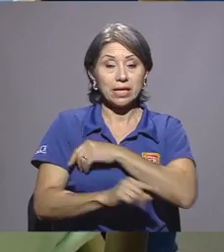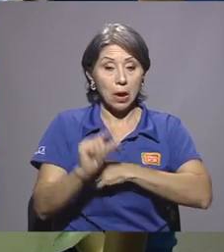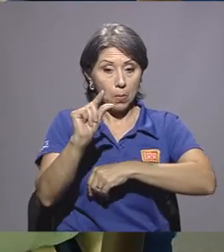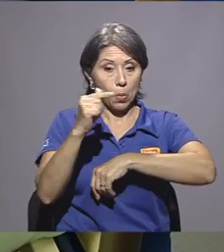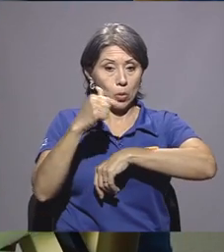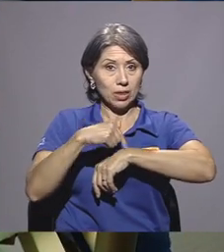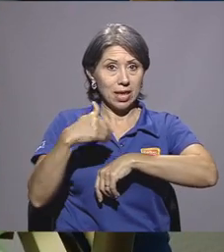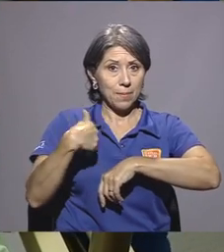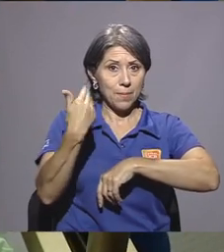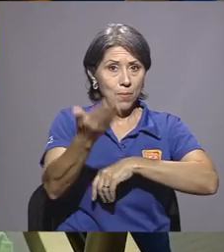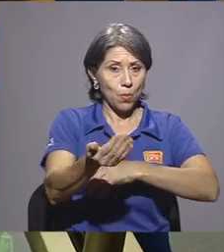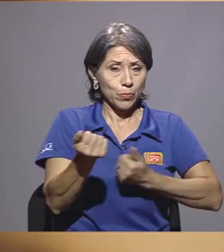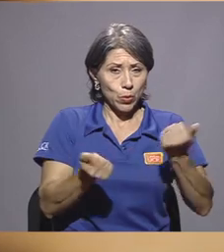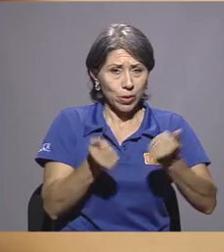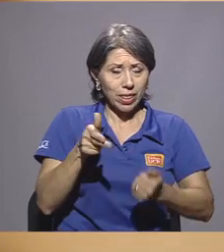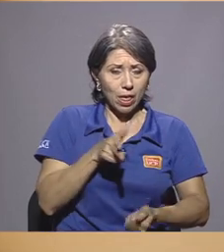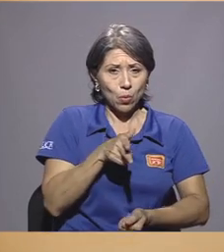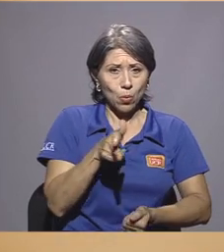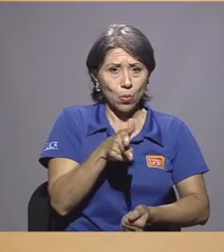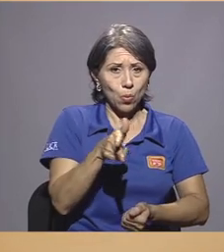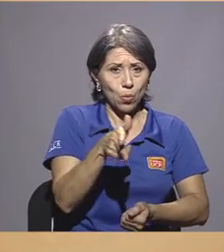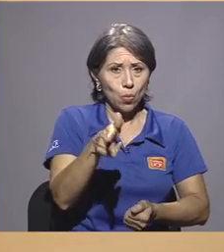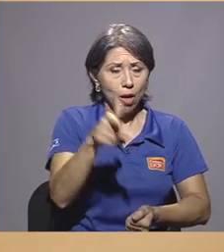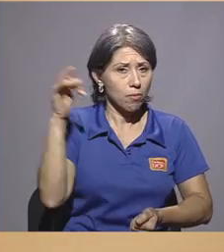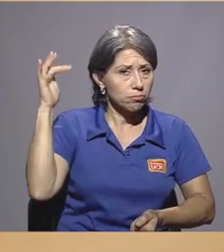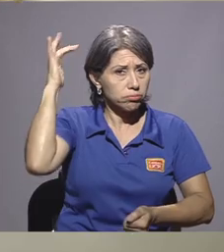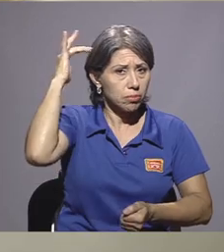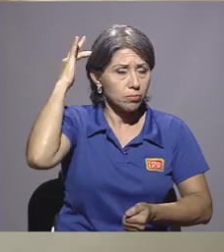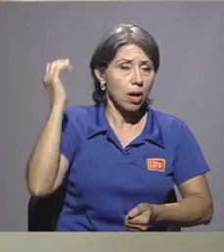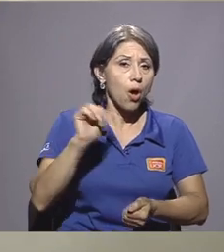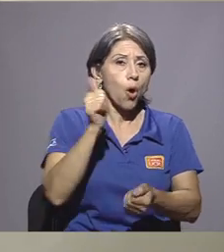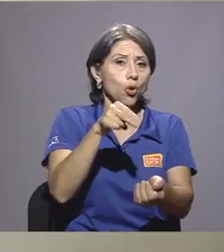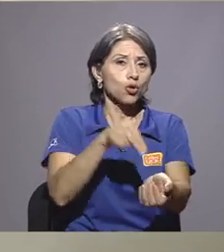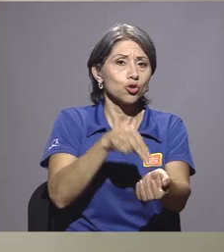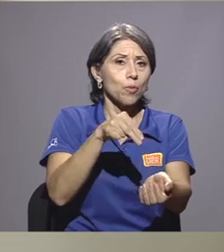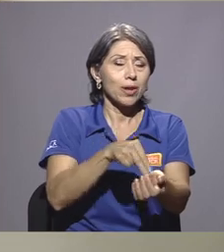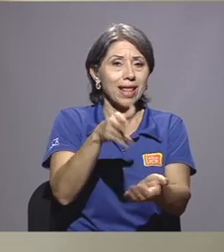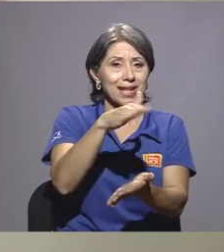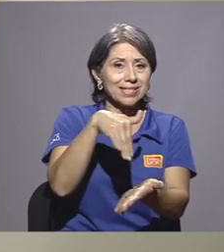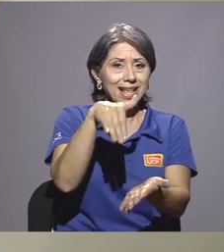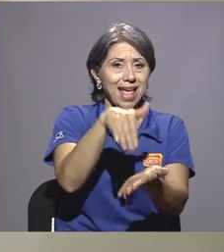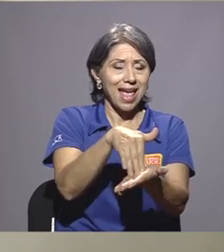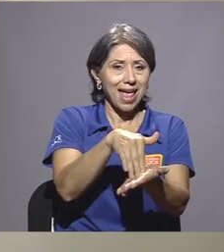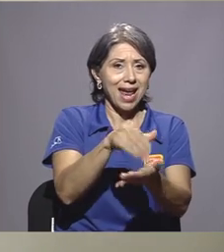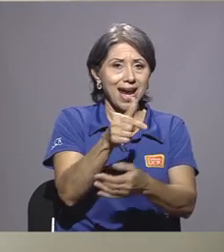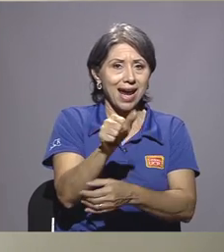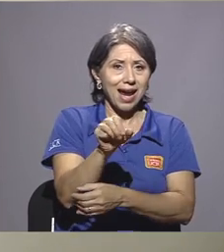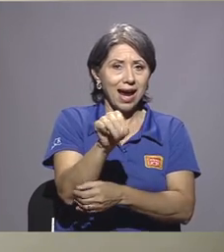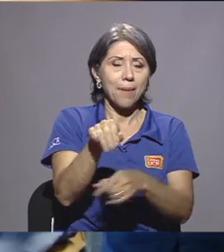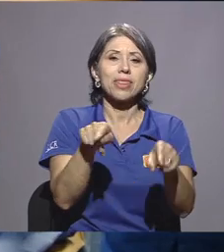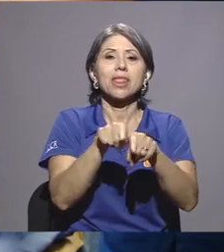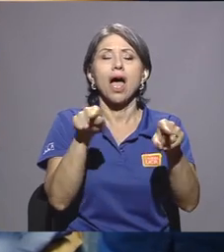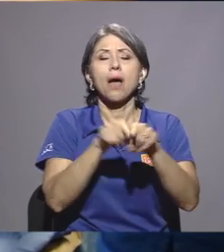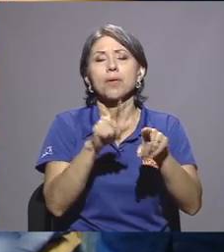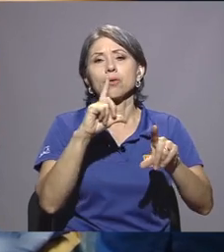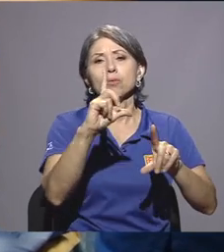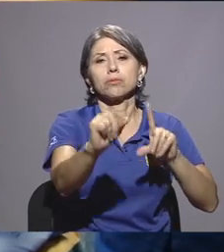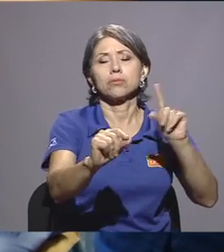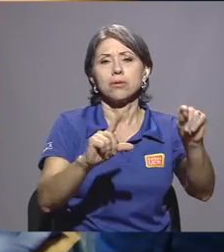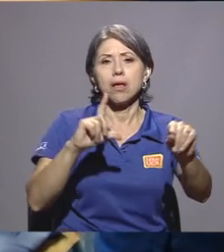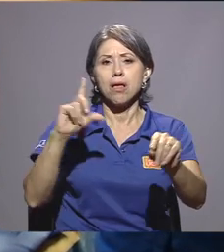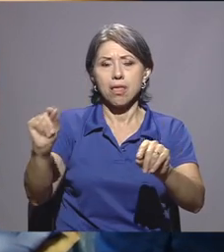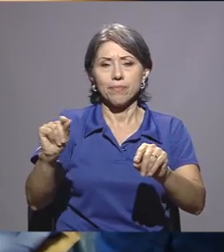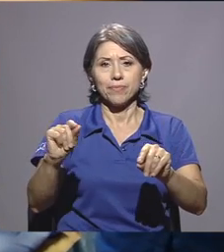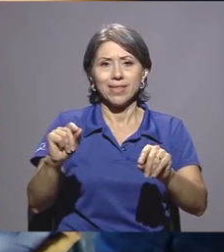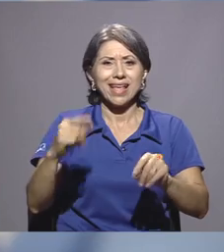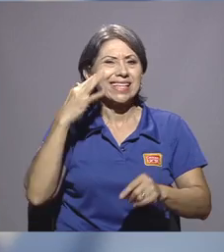Próximamente, la unidad móvil se trasladará a otros hospitales tanto del gran área metropolitana como de las zonas rurales.